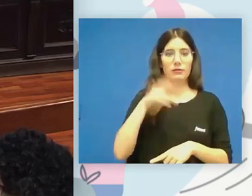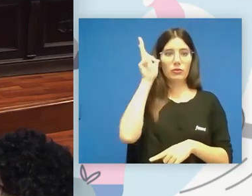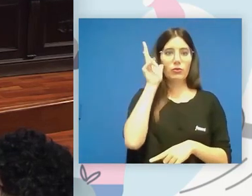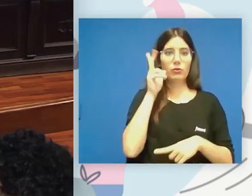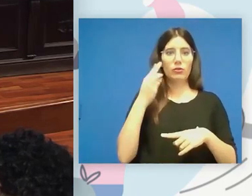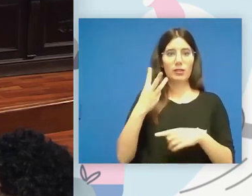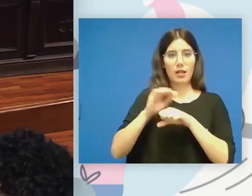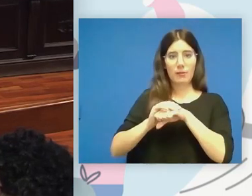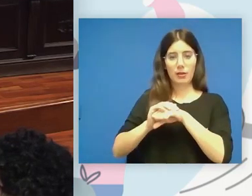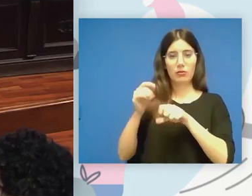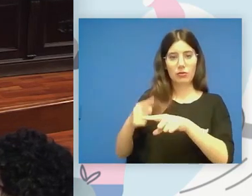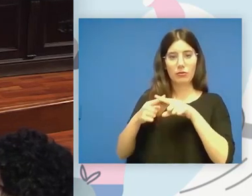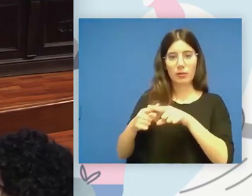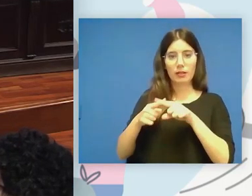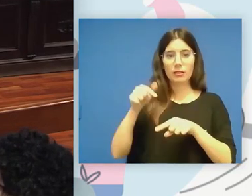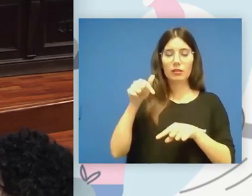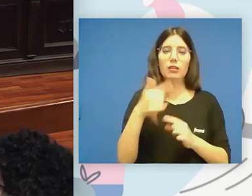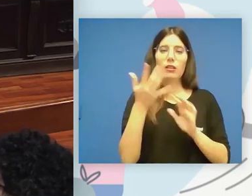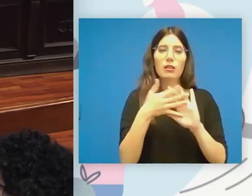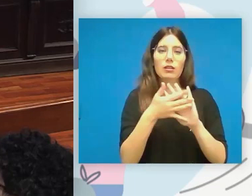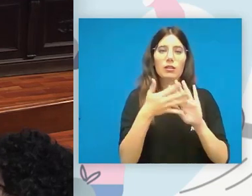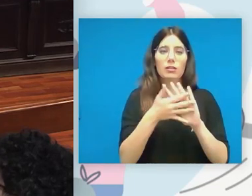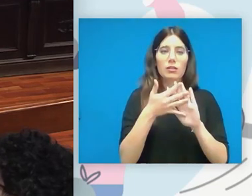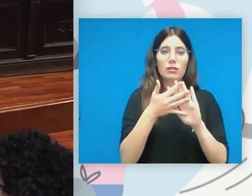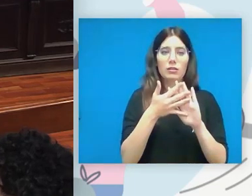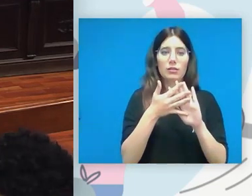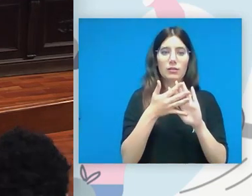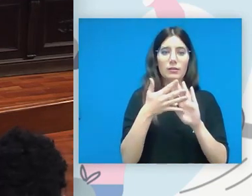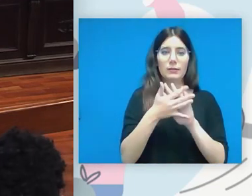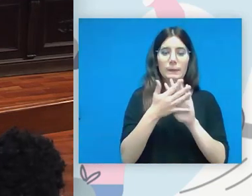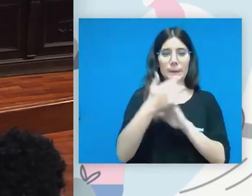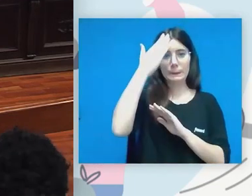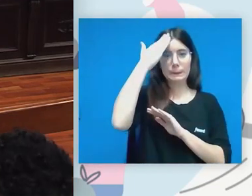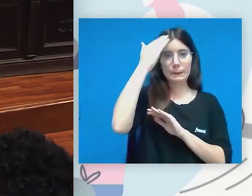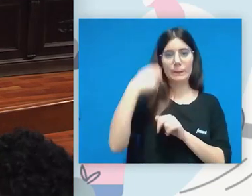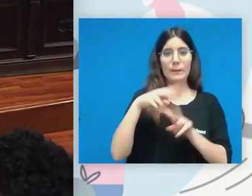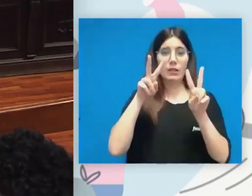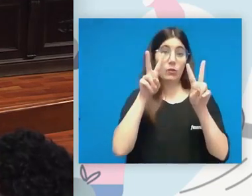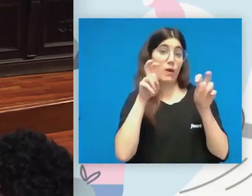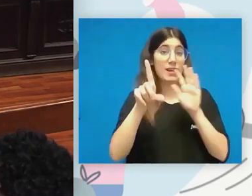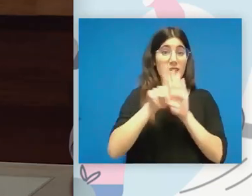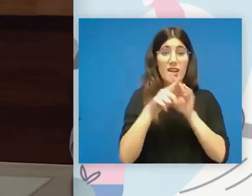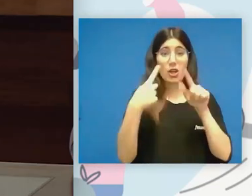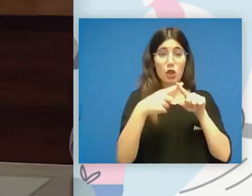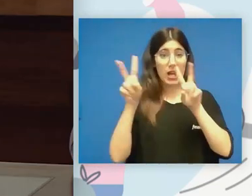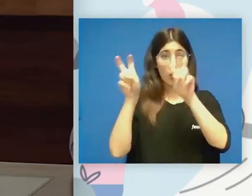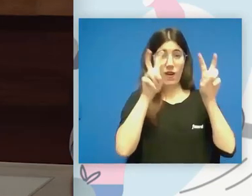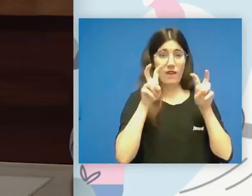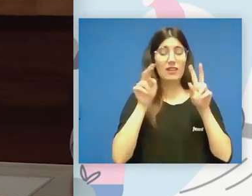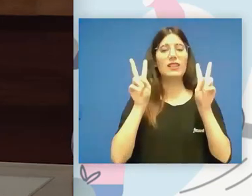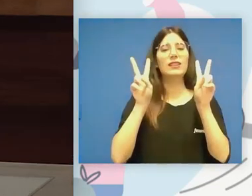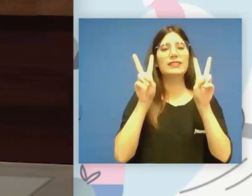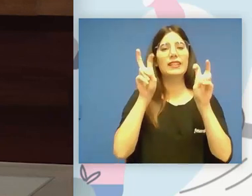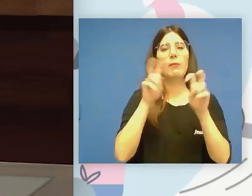vamos a hablar de las principales novedades legislativas referentes al